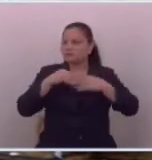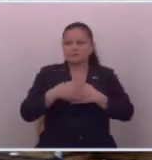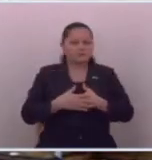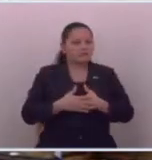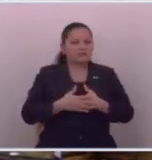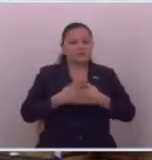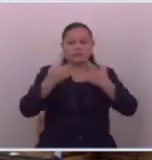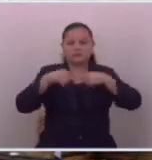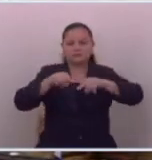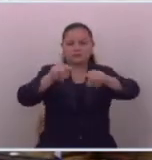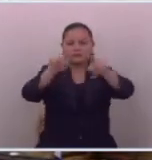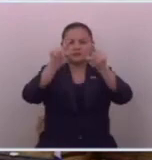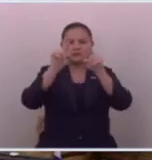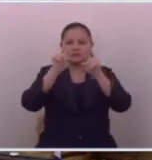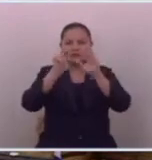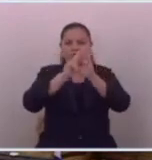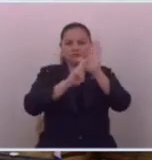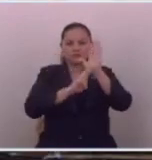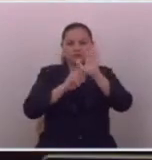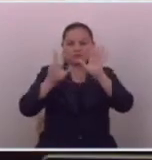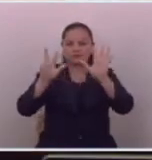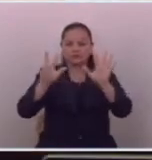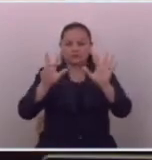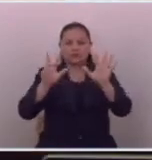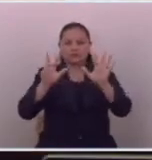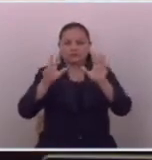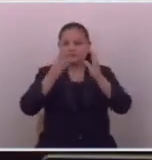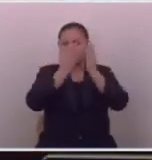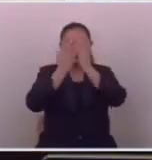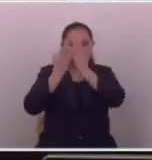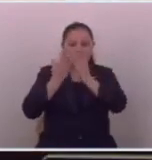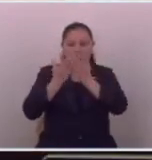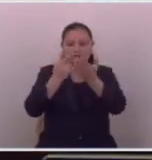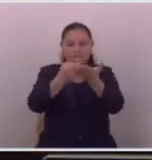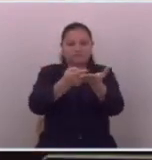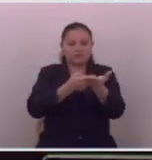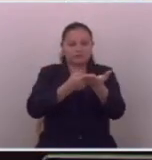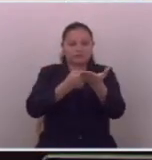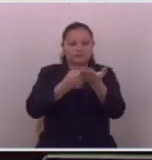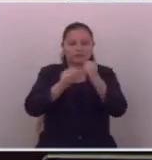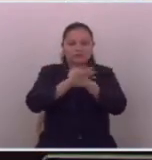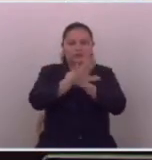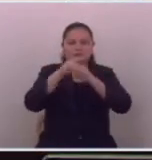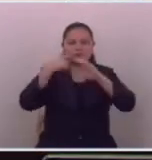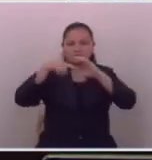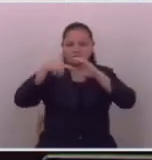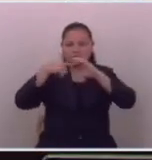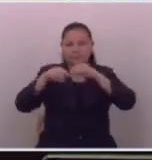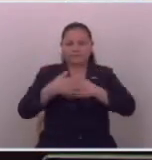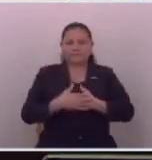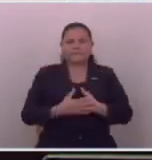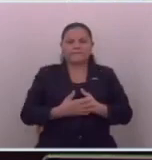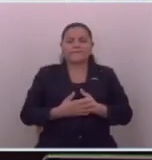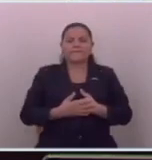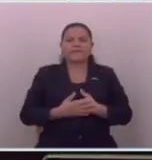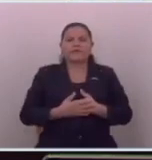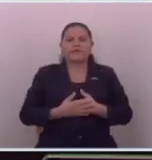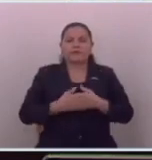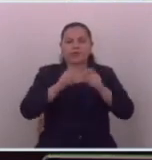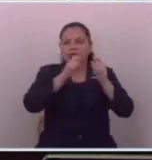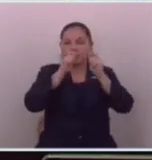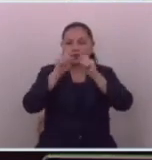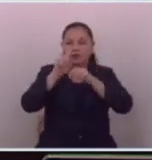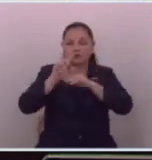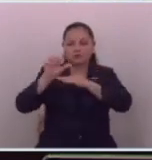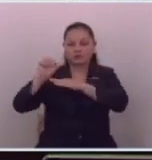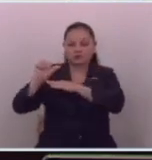Para continuar, Romano 8, lectura y distribución de correspondencia. Piesa